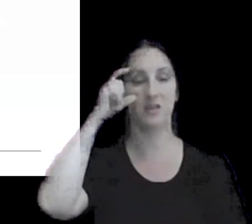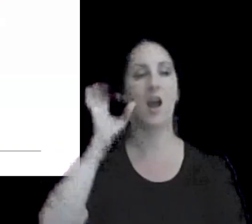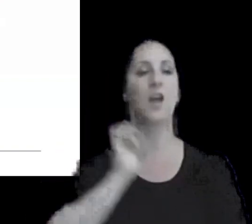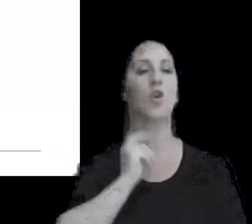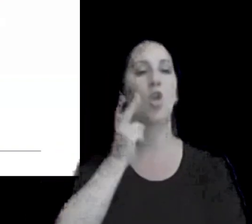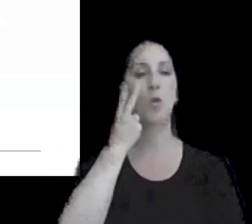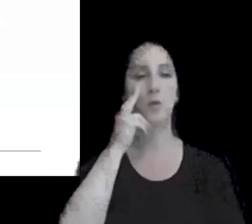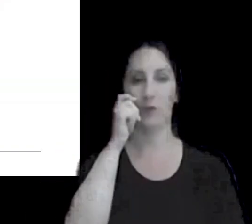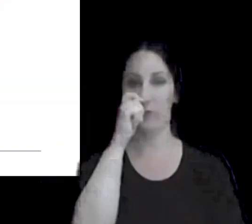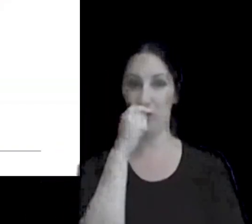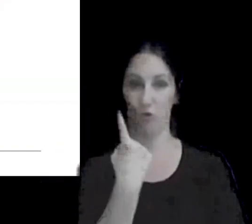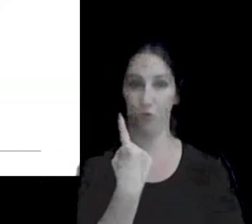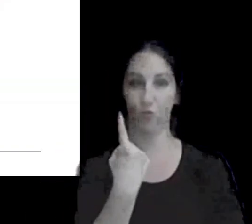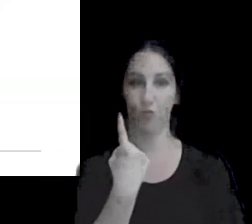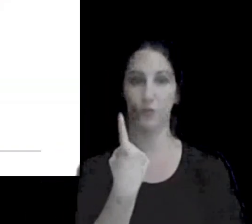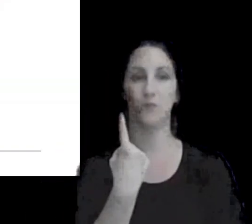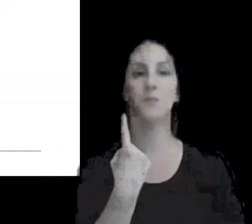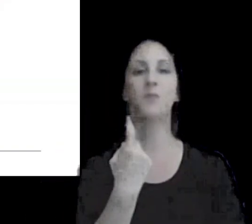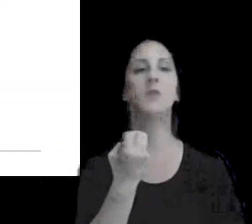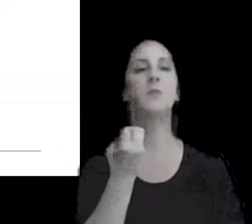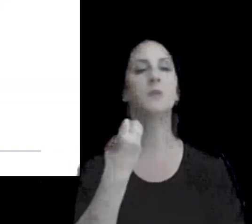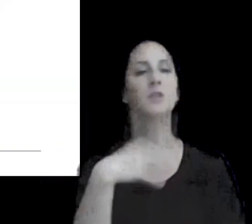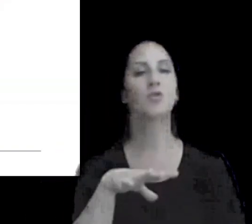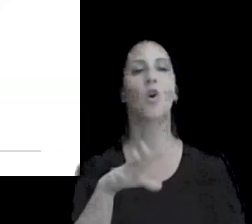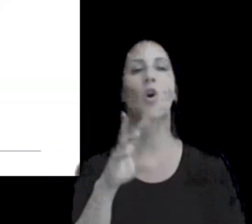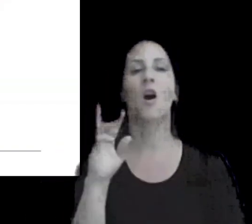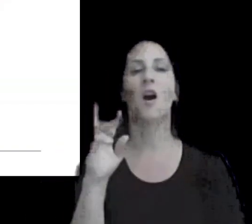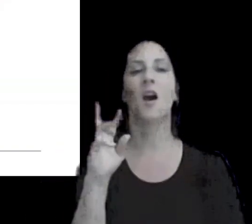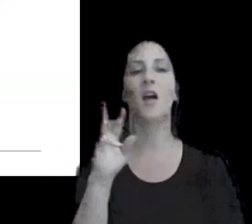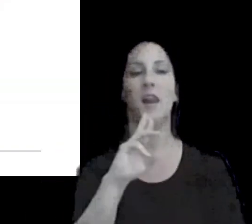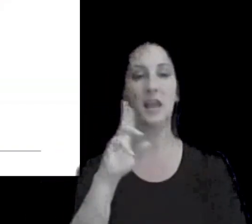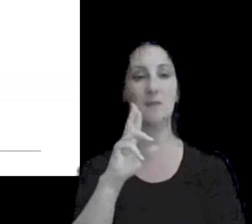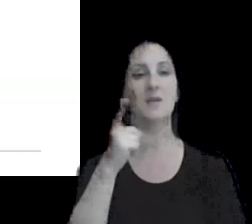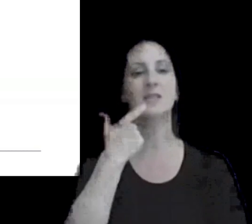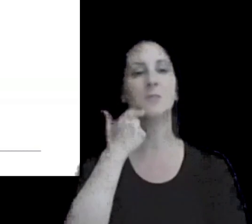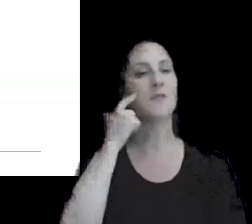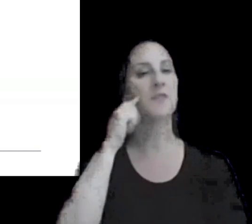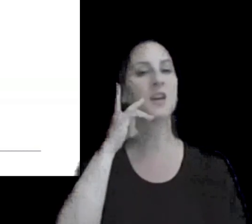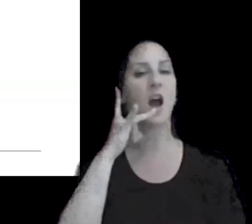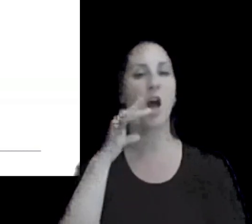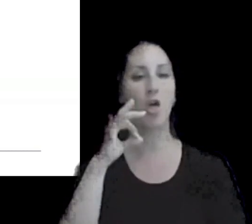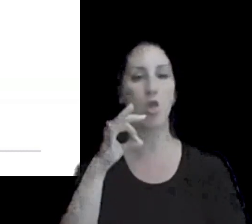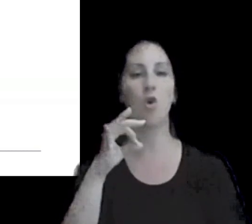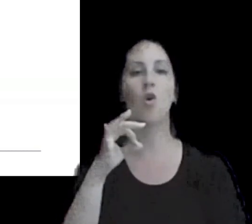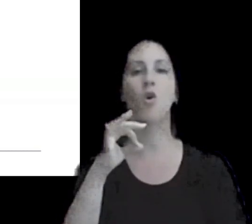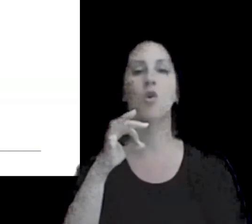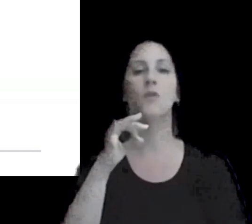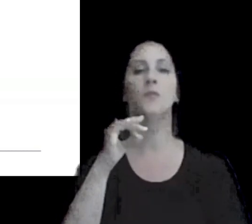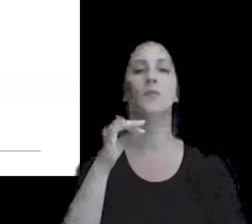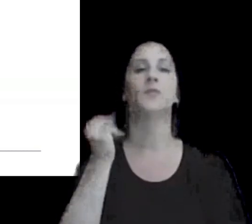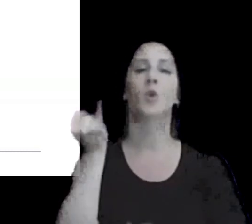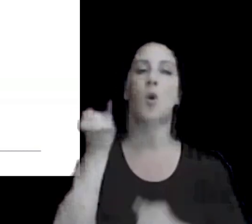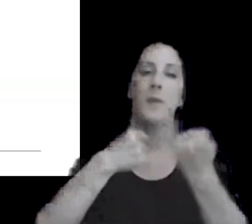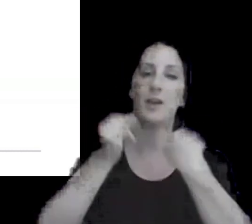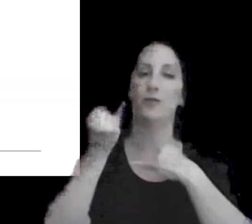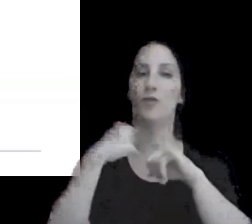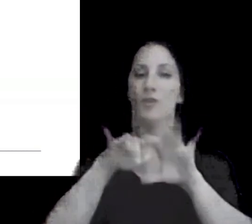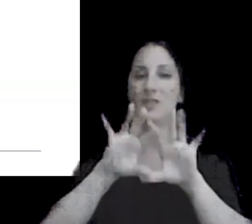2021 que implementó el régimen simplificado de operaciones internacionales